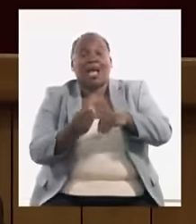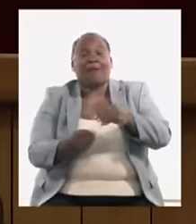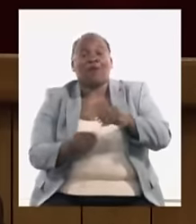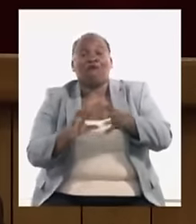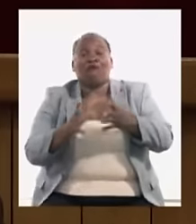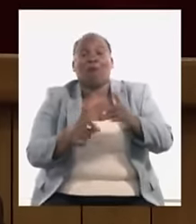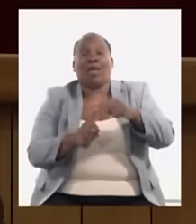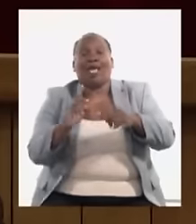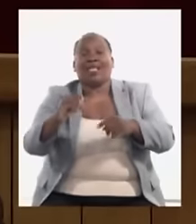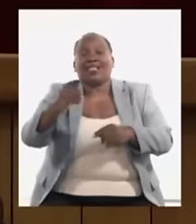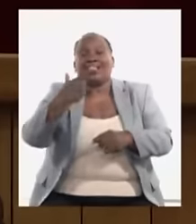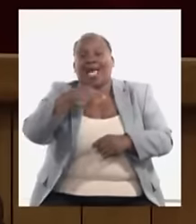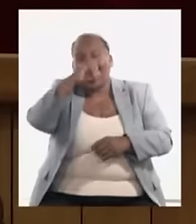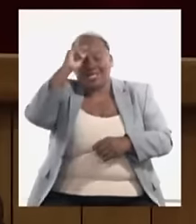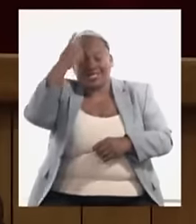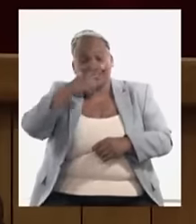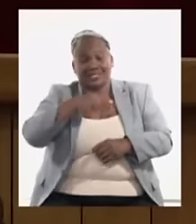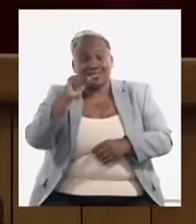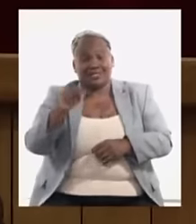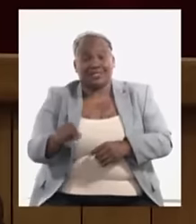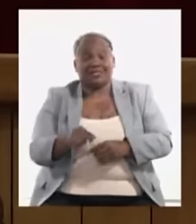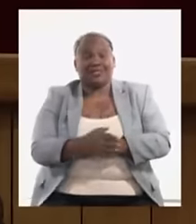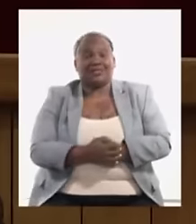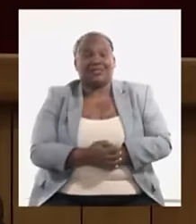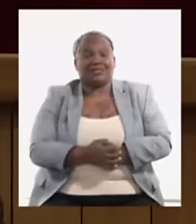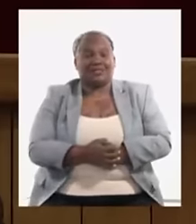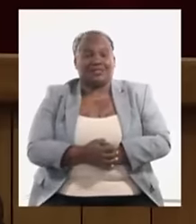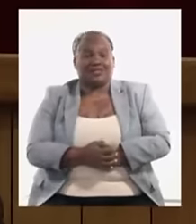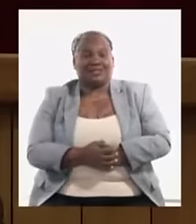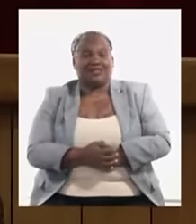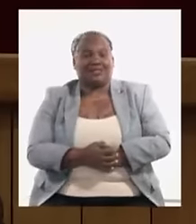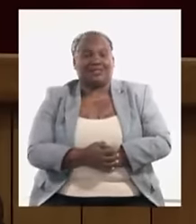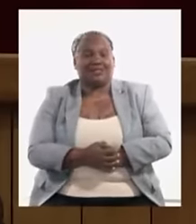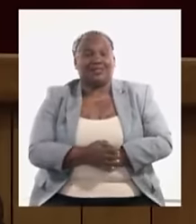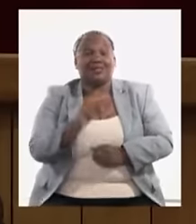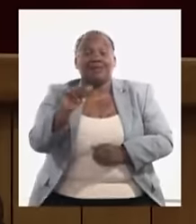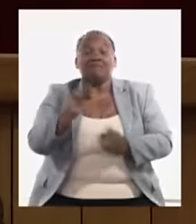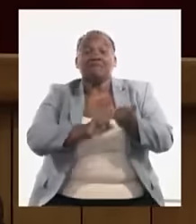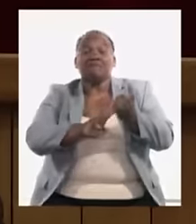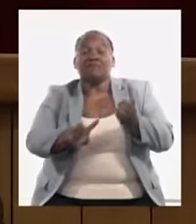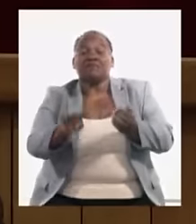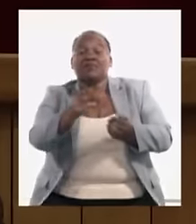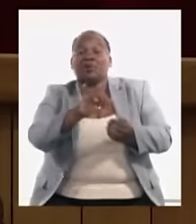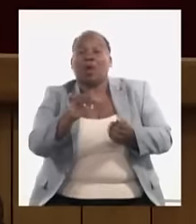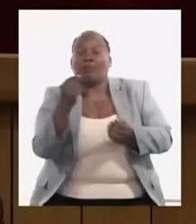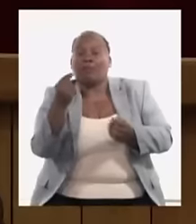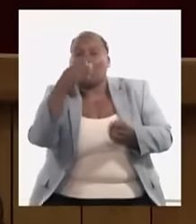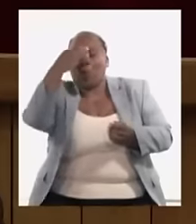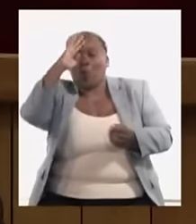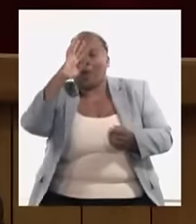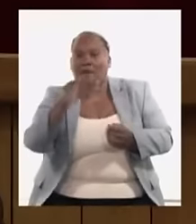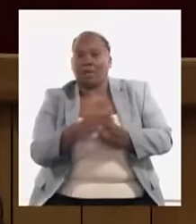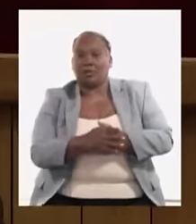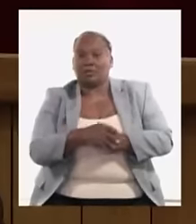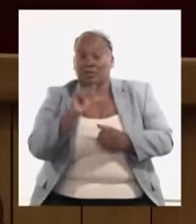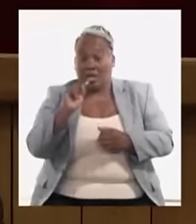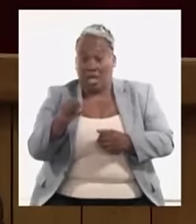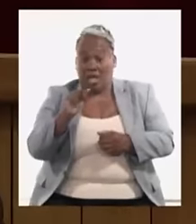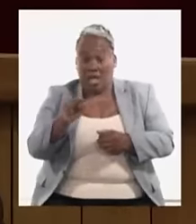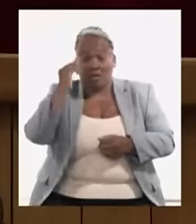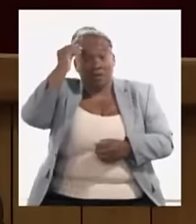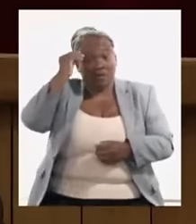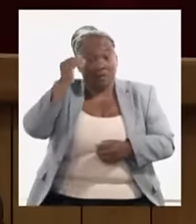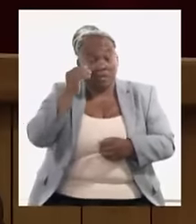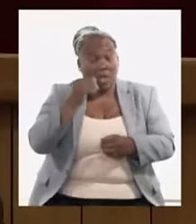de manera equivalente el precio de la gasolina en moneda nacional para ahí hemos tenido en cuenta varias